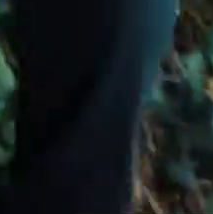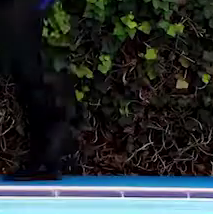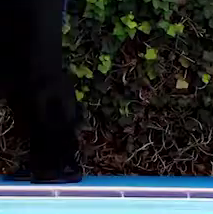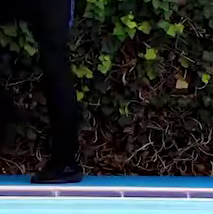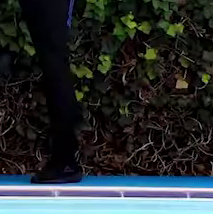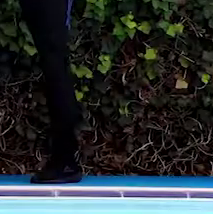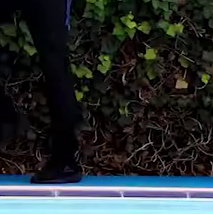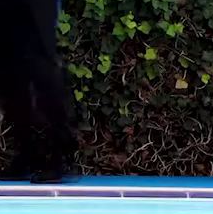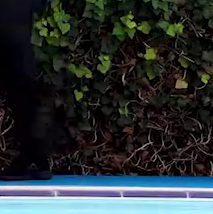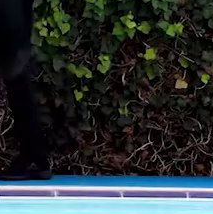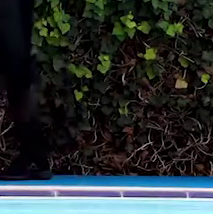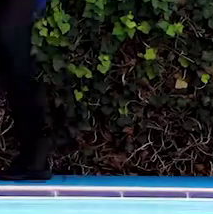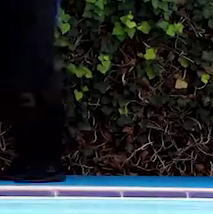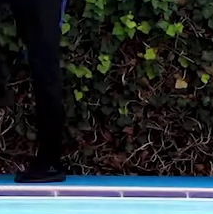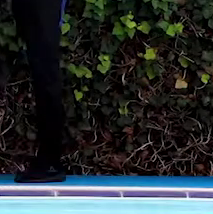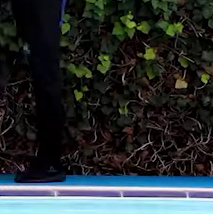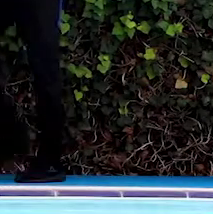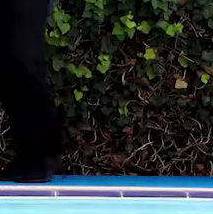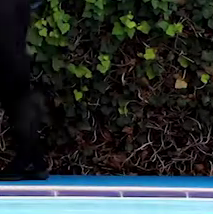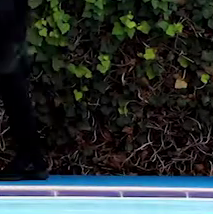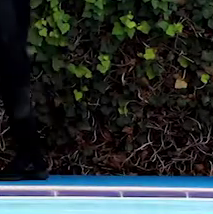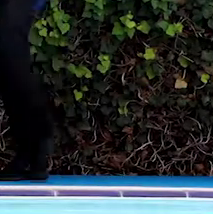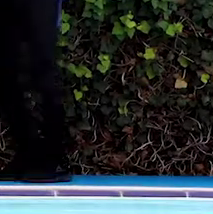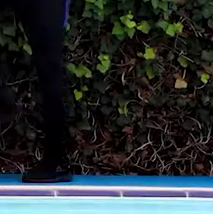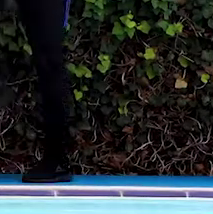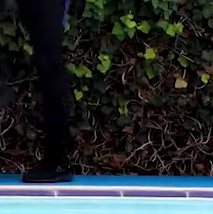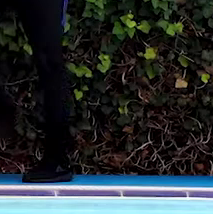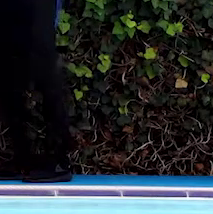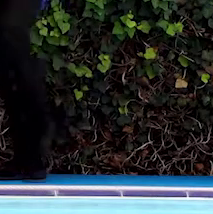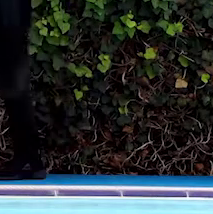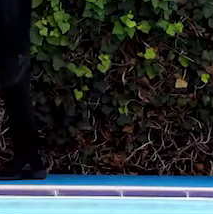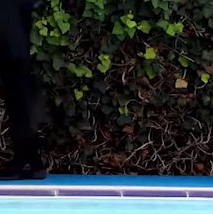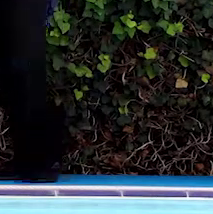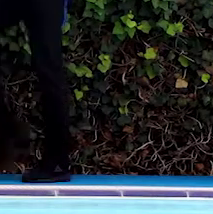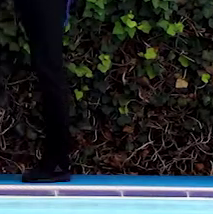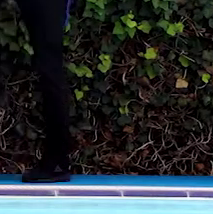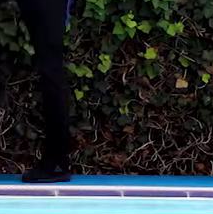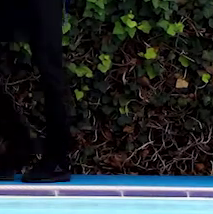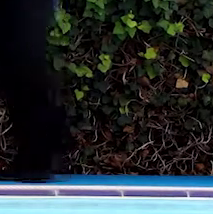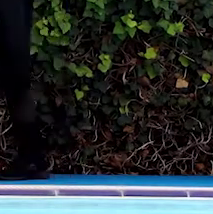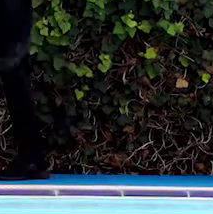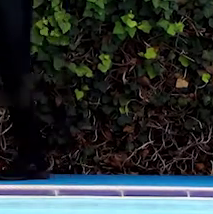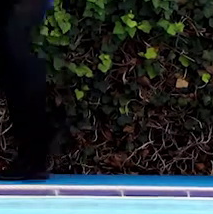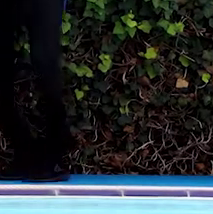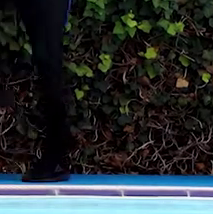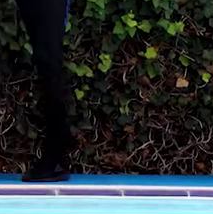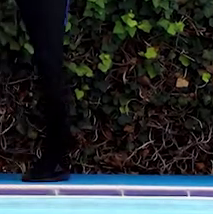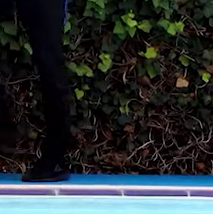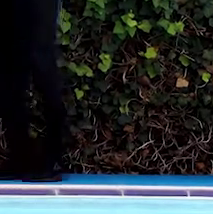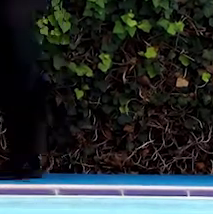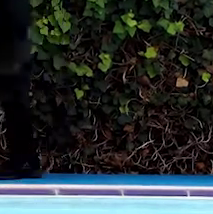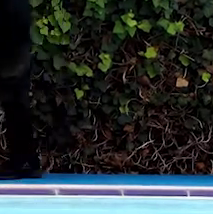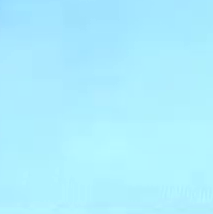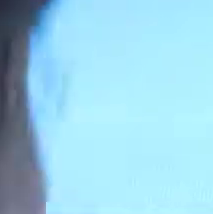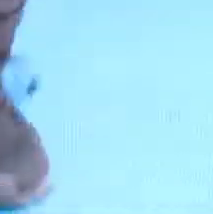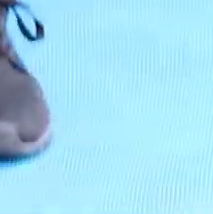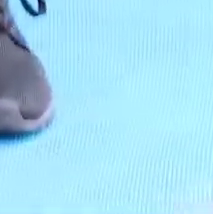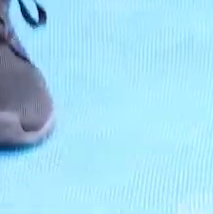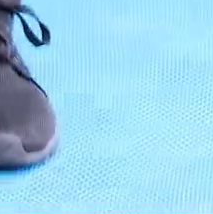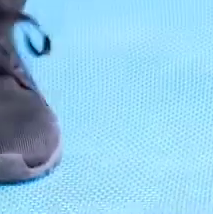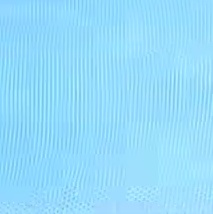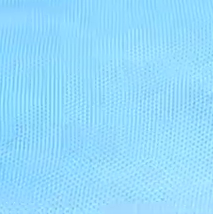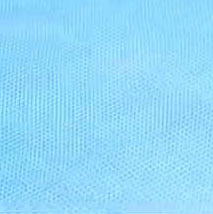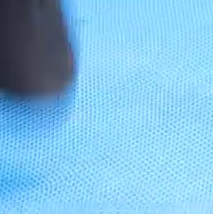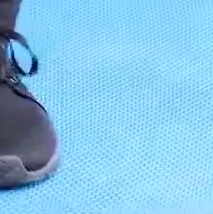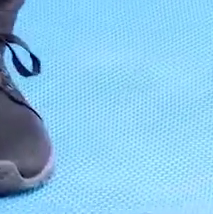a la altura de nuestra cintura vamos a hacer que peguen nuestras manos y vamos a alternar derecha izquierda